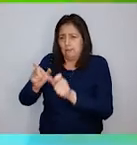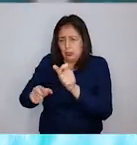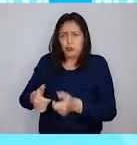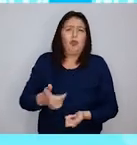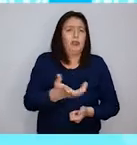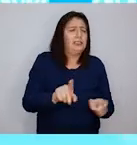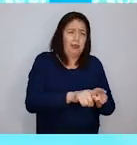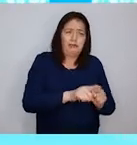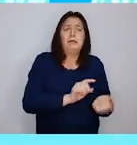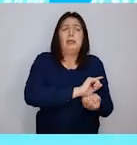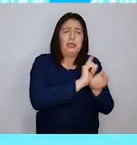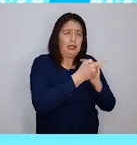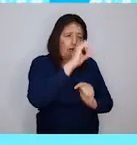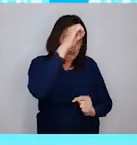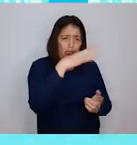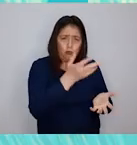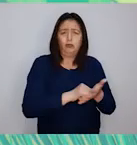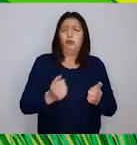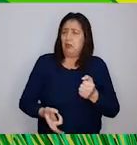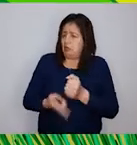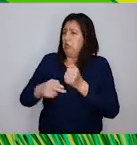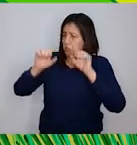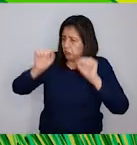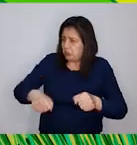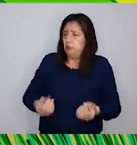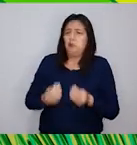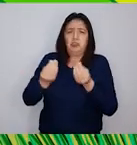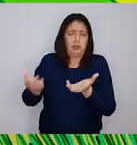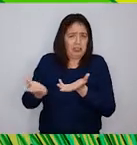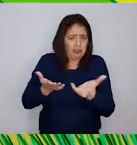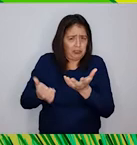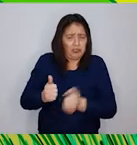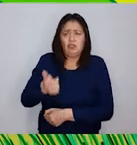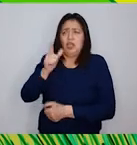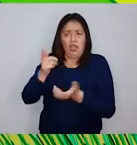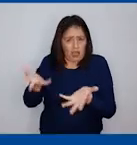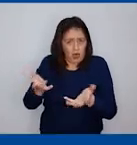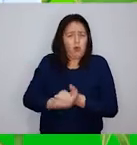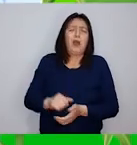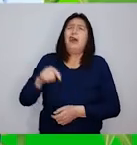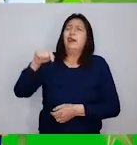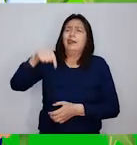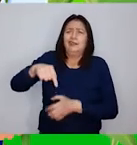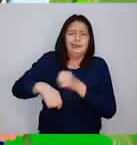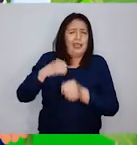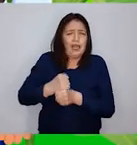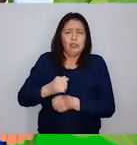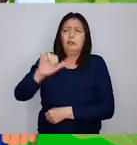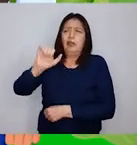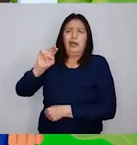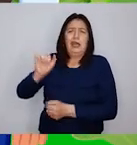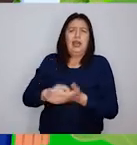y generación de energía. Y para asegurar la eficiente prestación del servicio de suministro del agua, desde este año, la